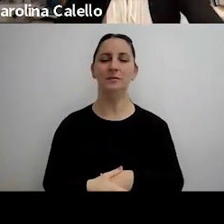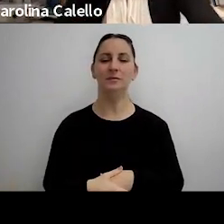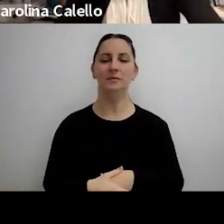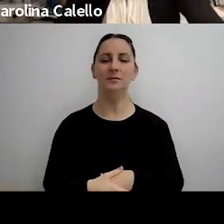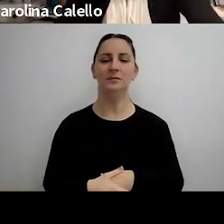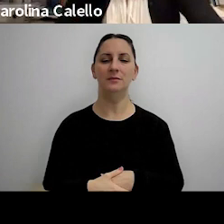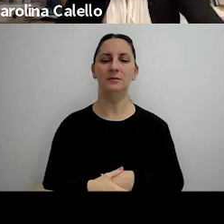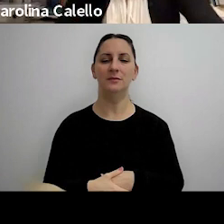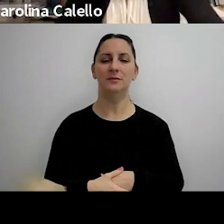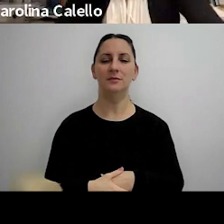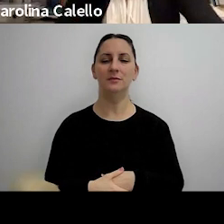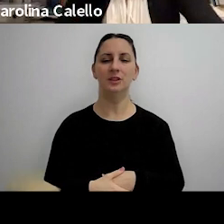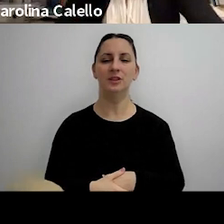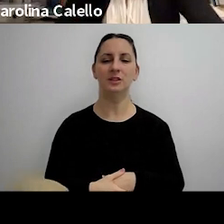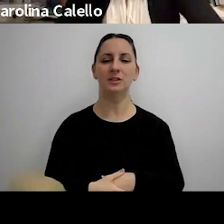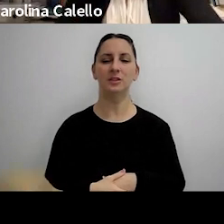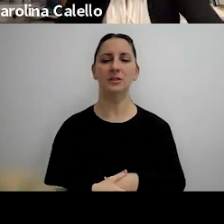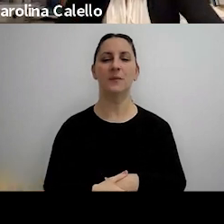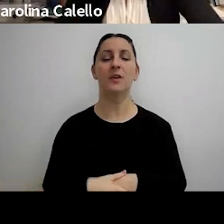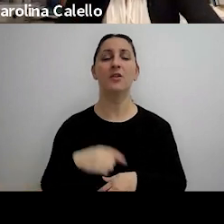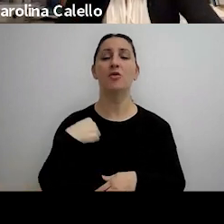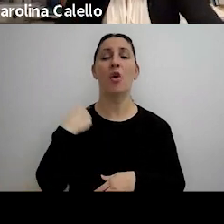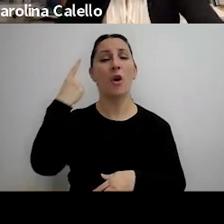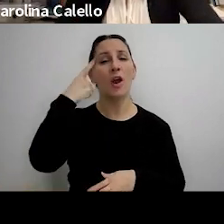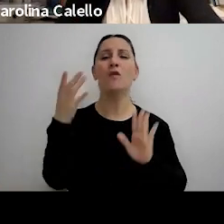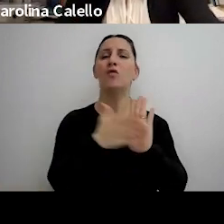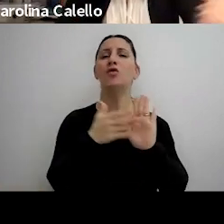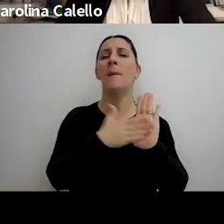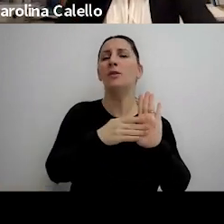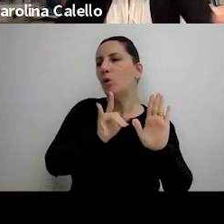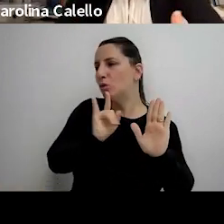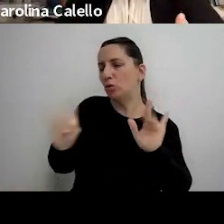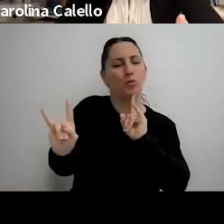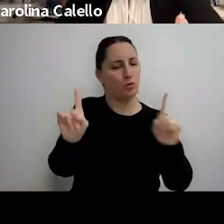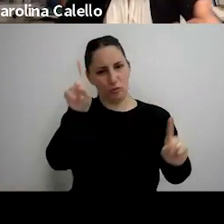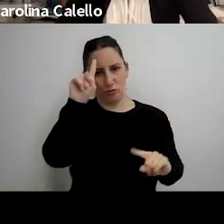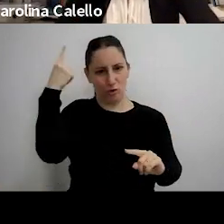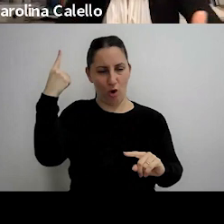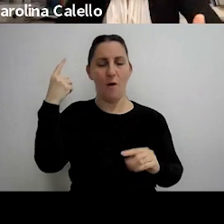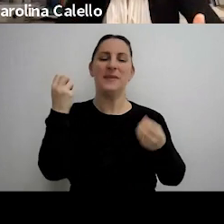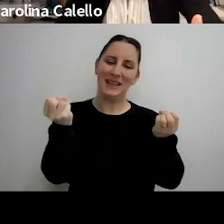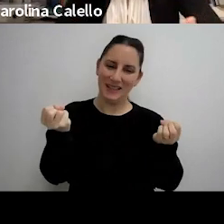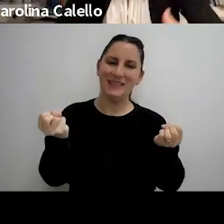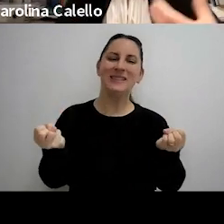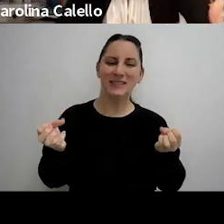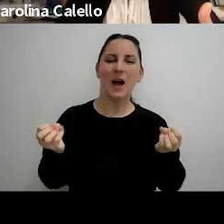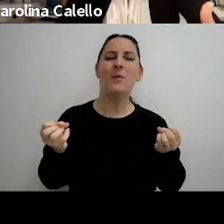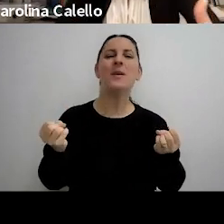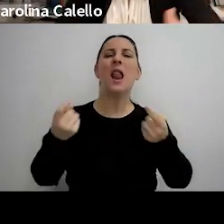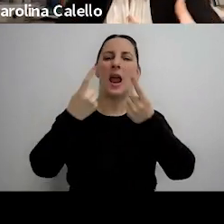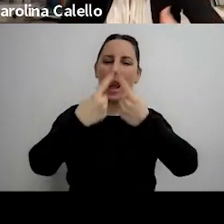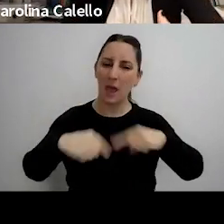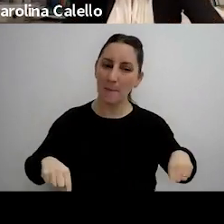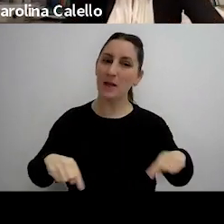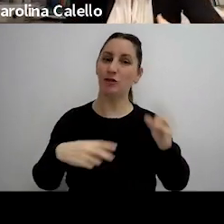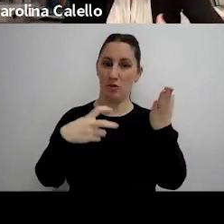yo creo que tiene que tener fundamento autónomo o sea está bien se toman los elementos de la